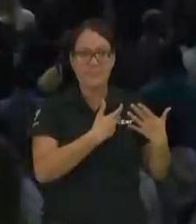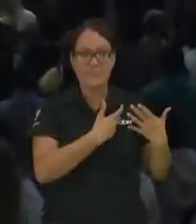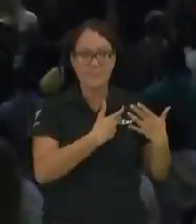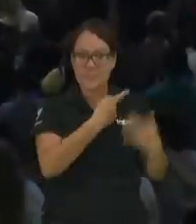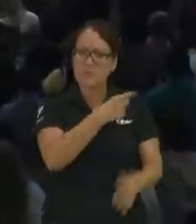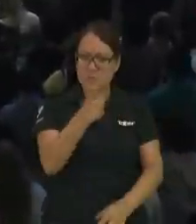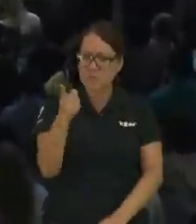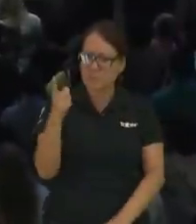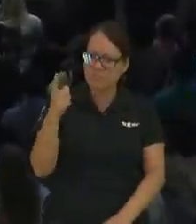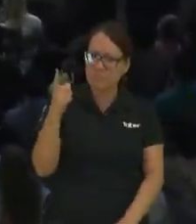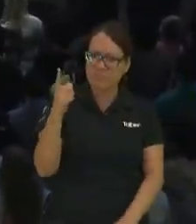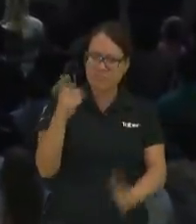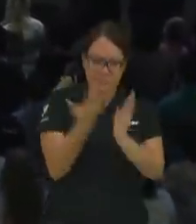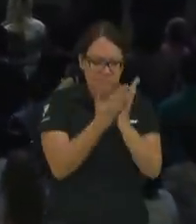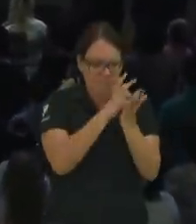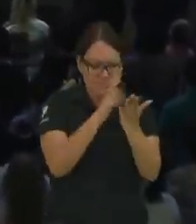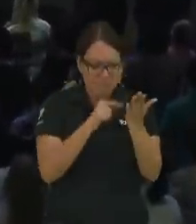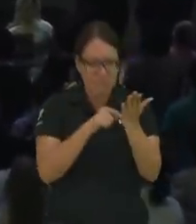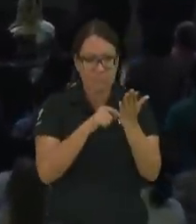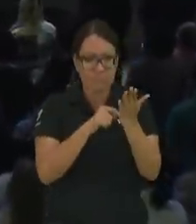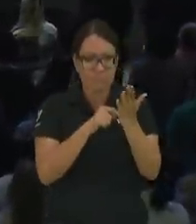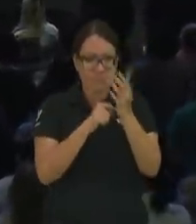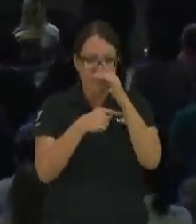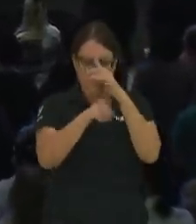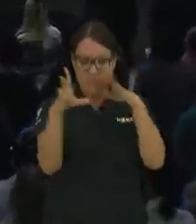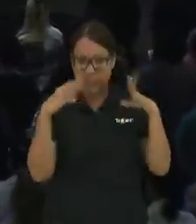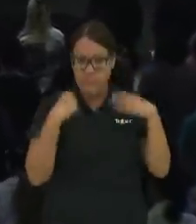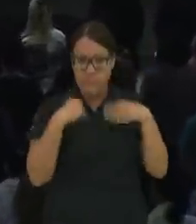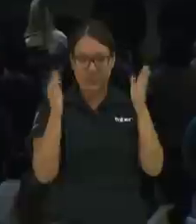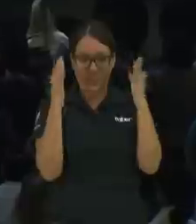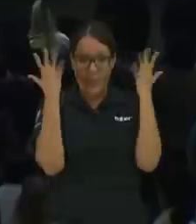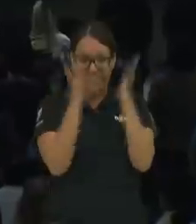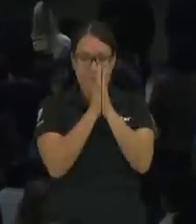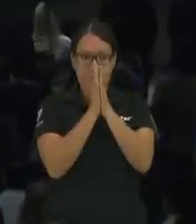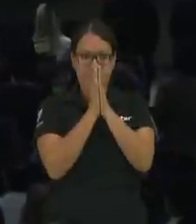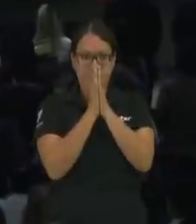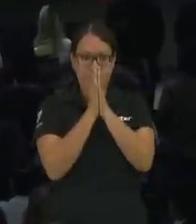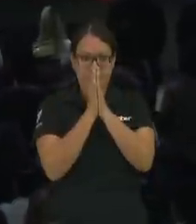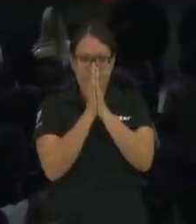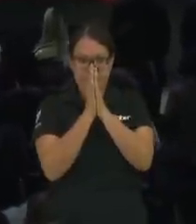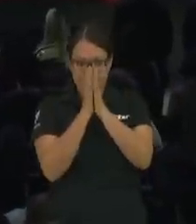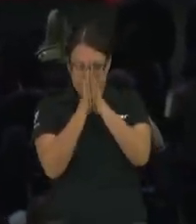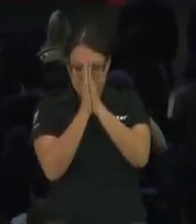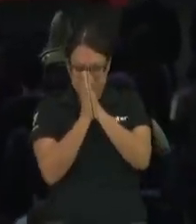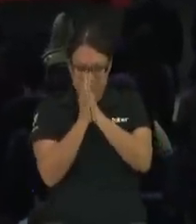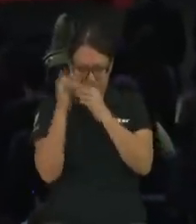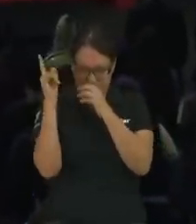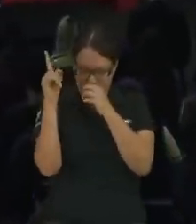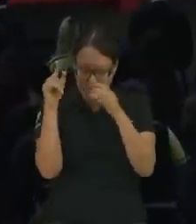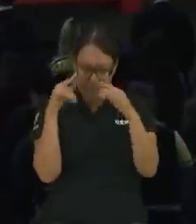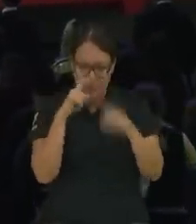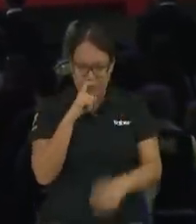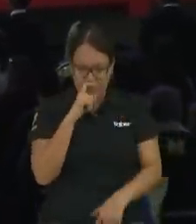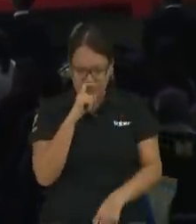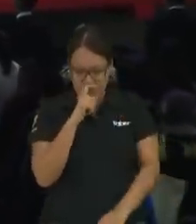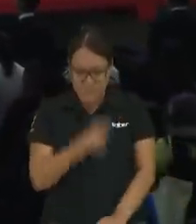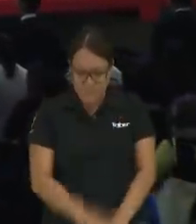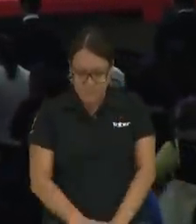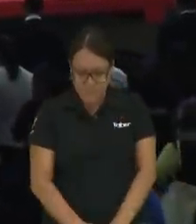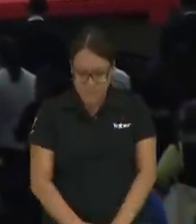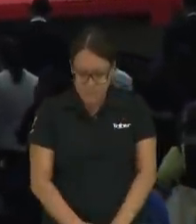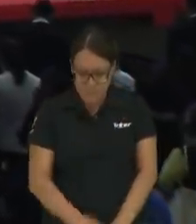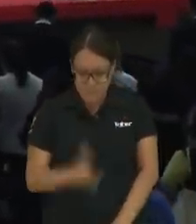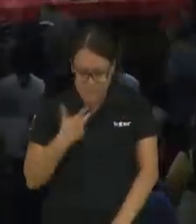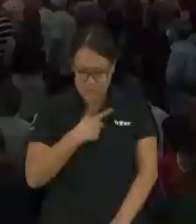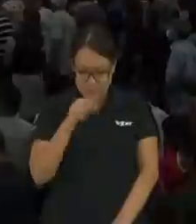Póngase en contacto con la palabra del Señor Si alguien recibe esta palabra déjame un fuerte amén Vamos a orar al Señor Padre Que privilegio estar